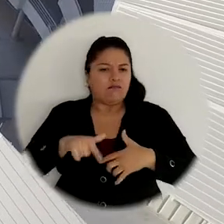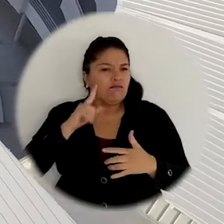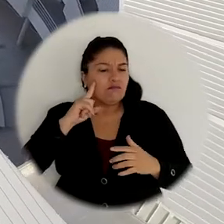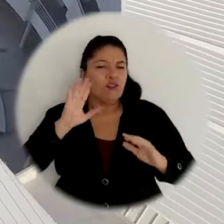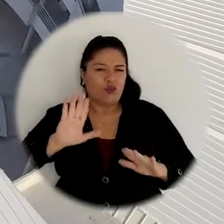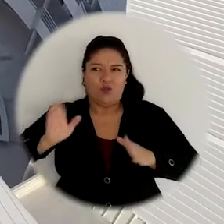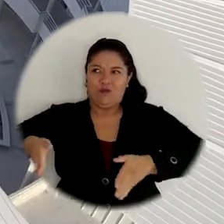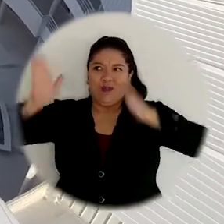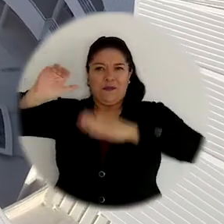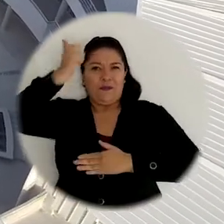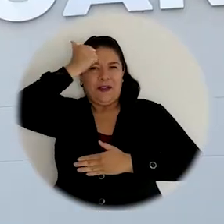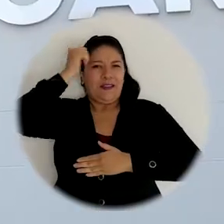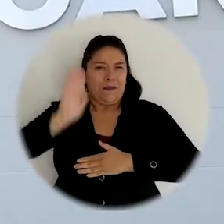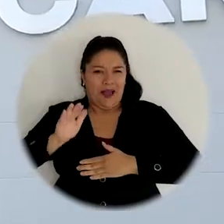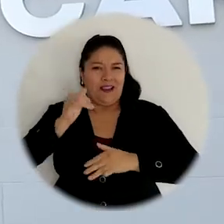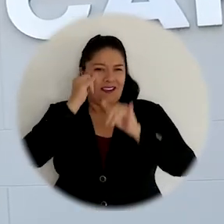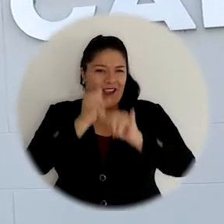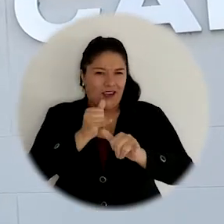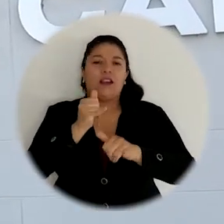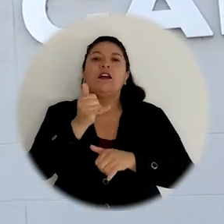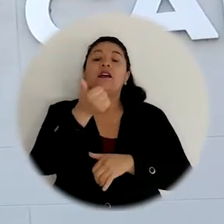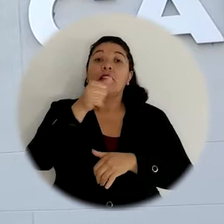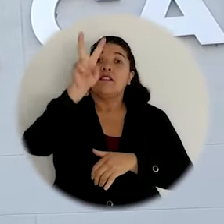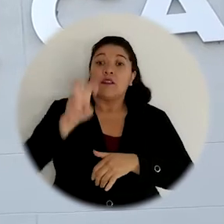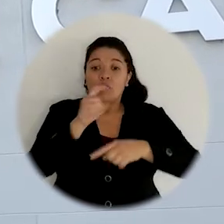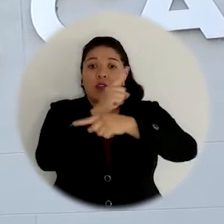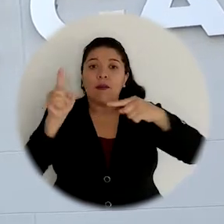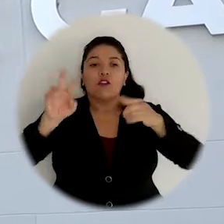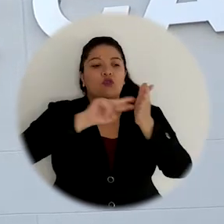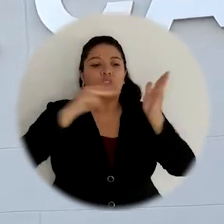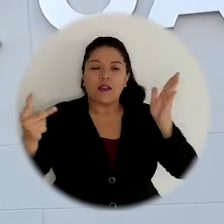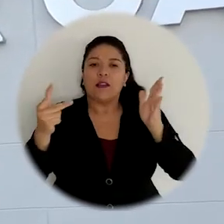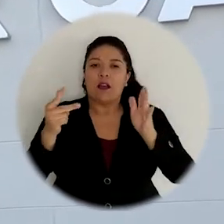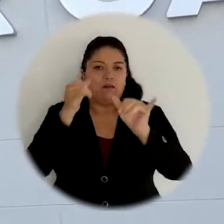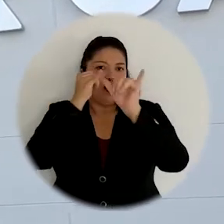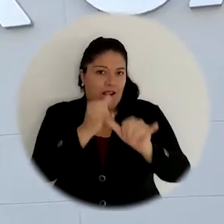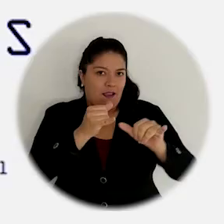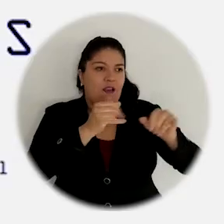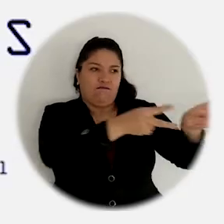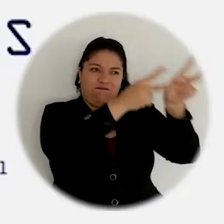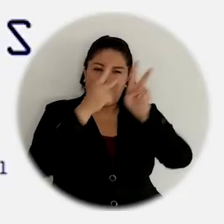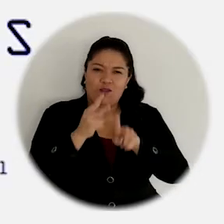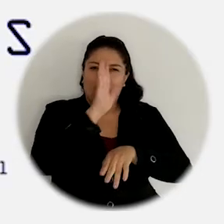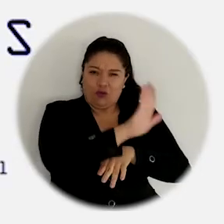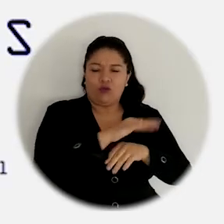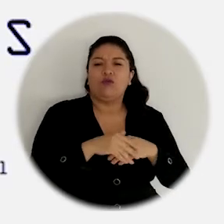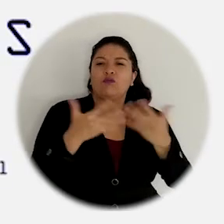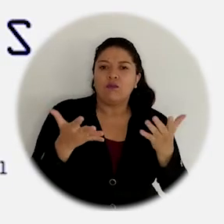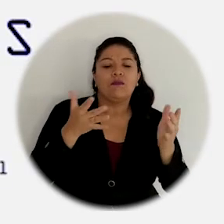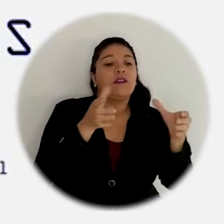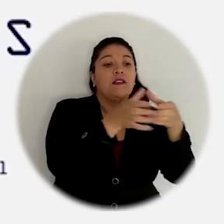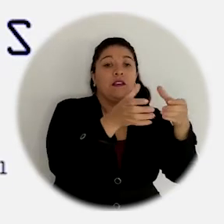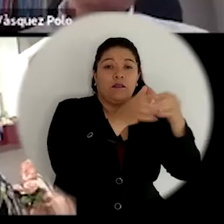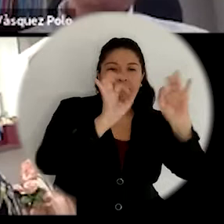nuestra Casa de Estudios Superiores realizó la 17ª Semana Técnica de la Ingeniería Civil, organizada por el programa y la Asociación de